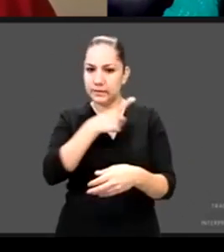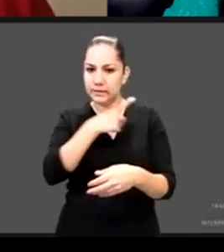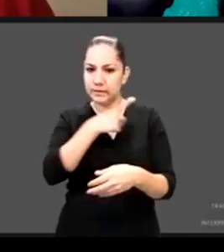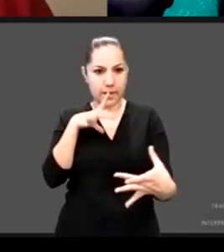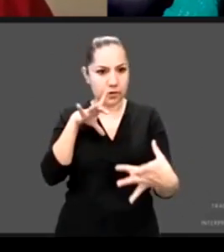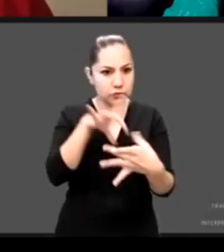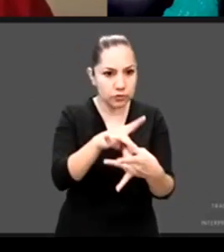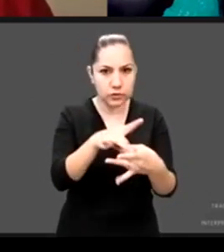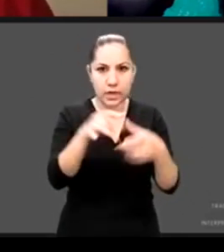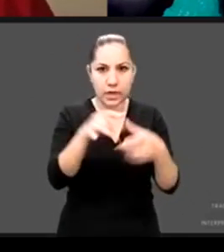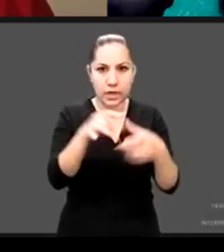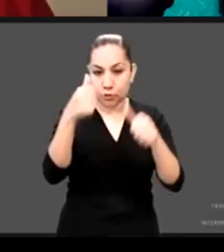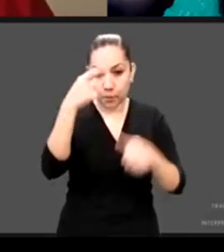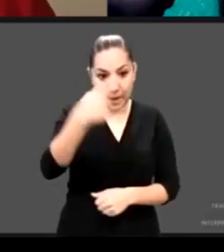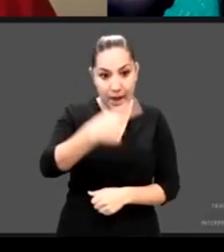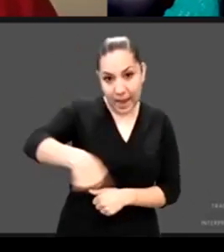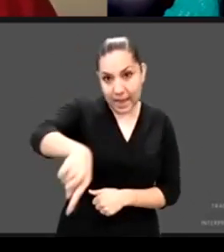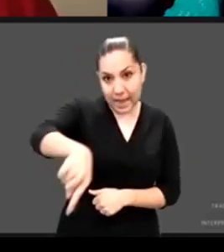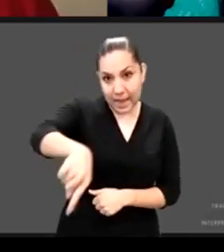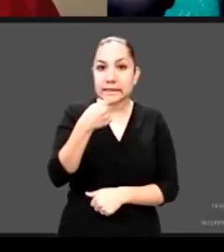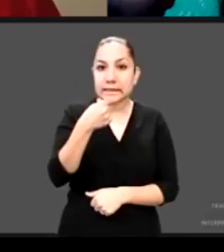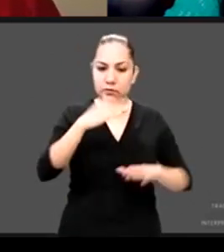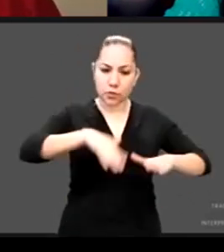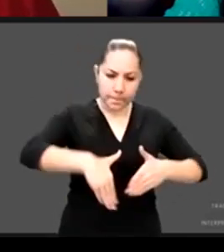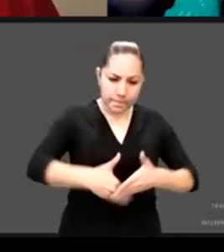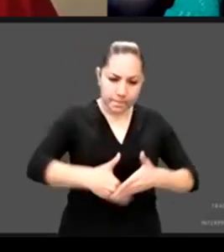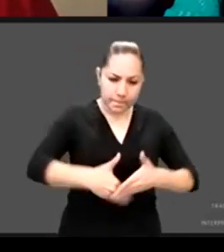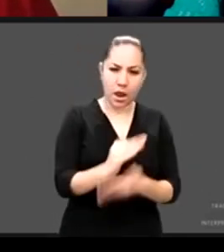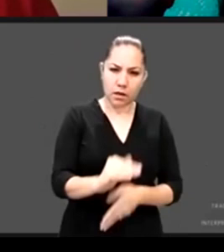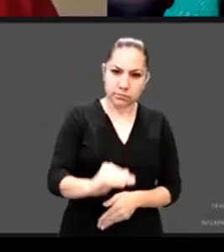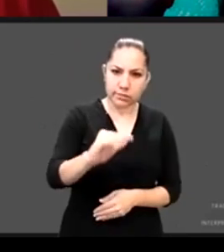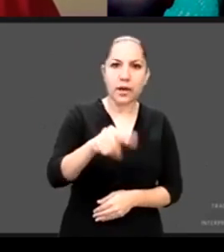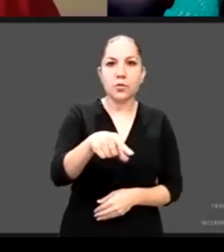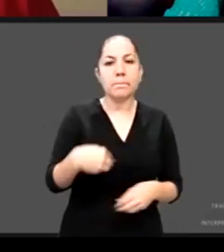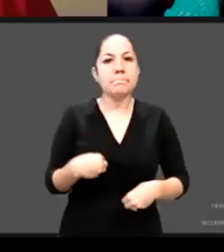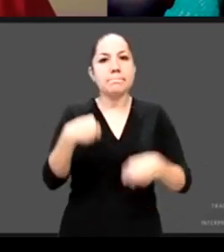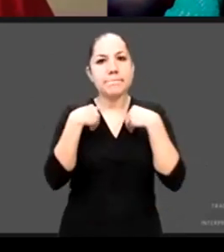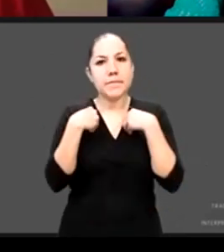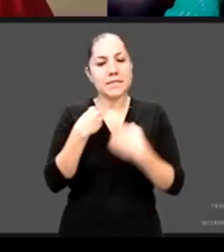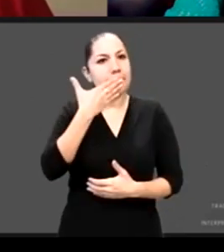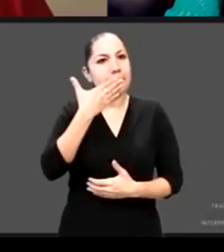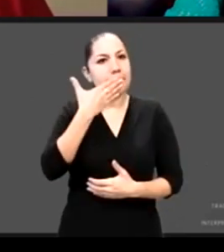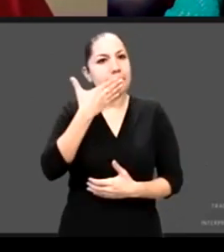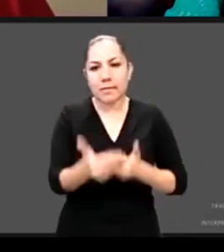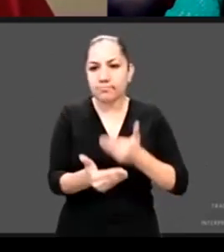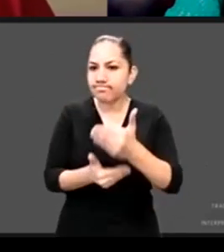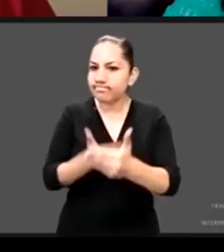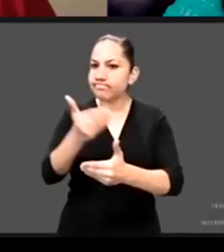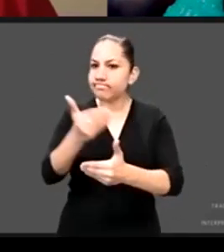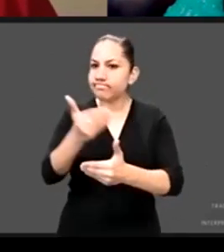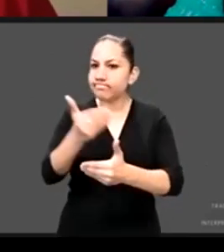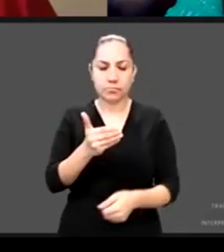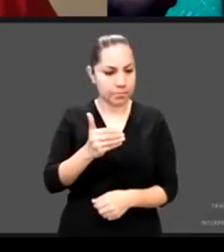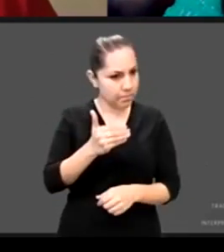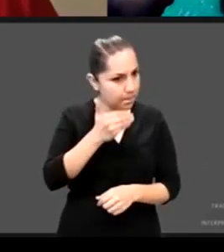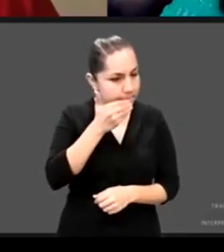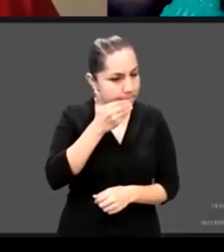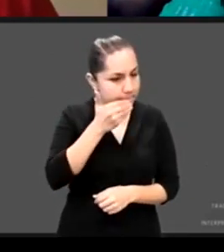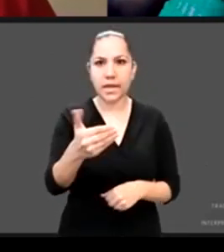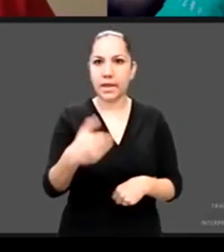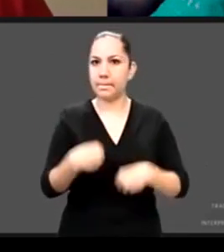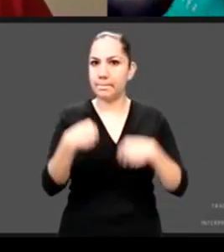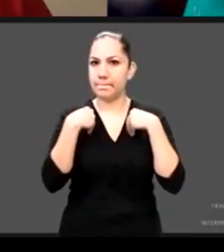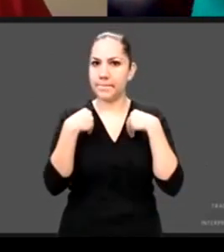tengan mejores condiciones con Toño bueno con Toño me quedo con muchas cosas el modelaje de lo que